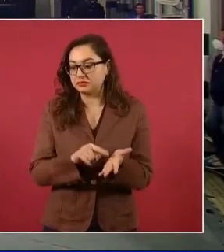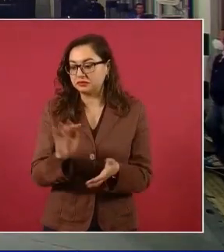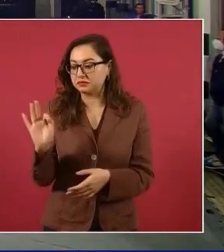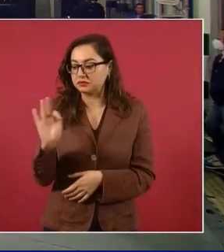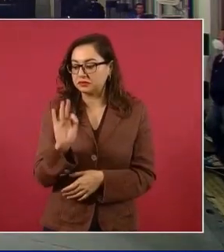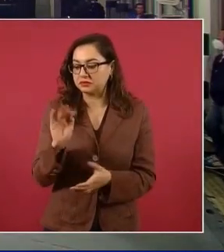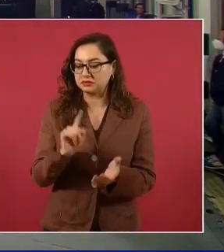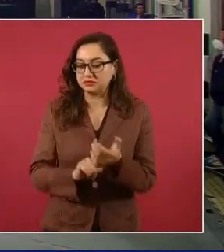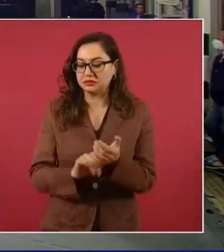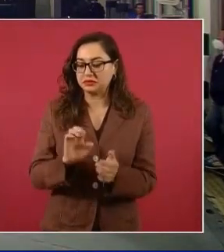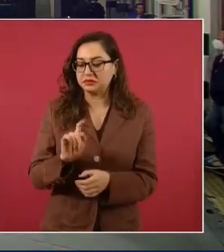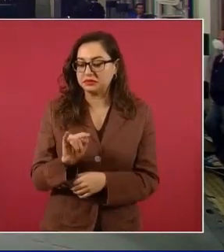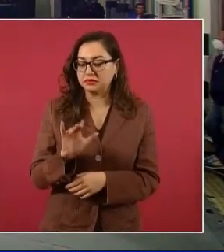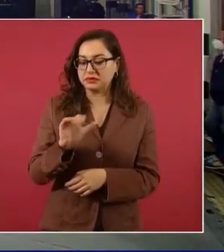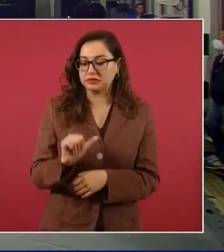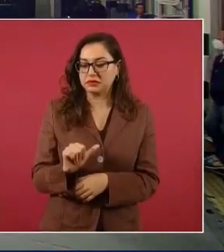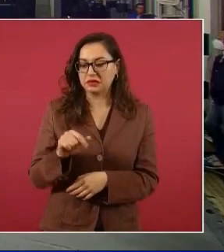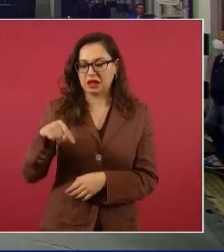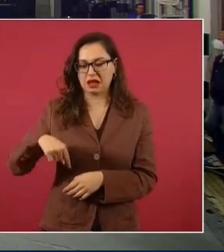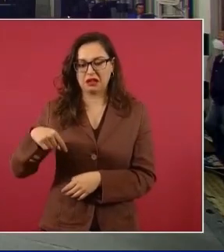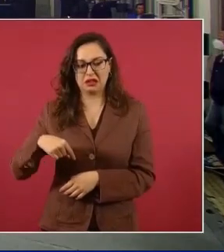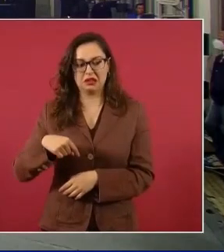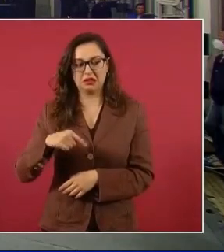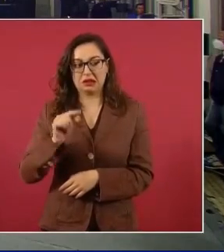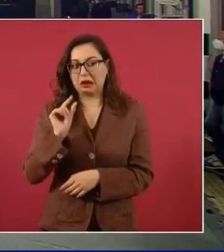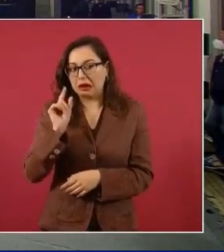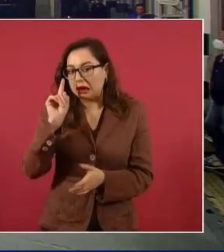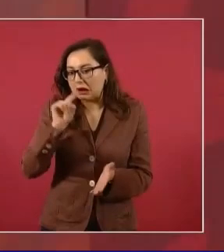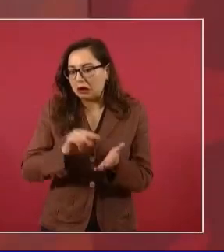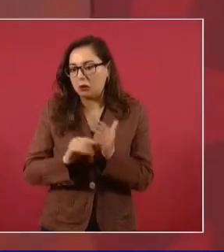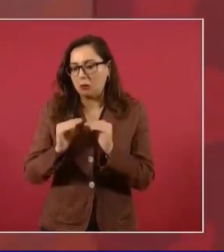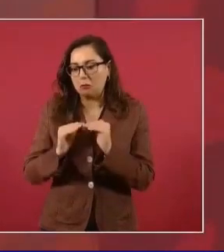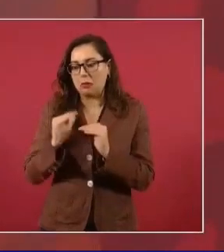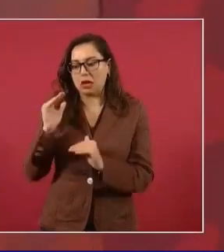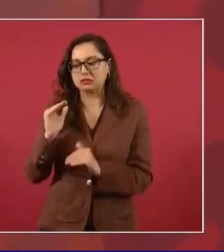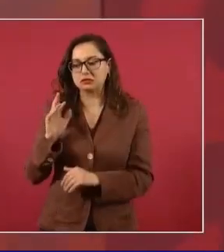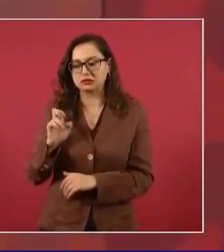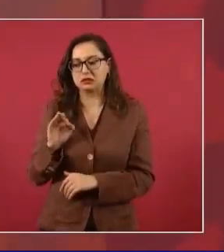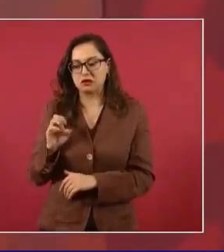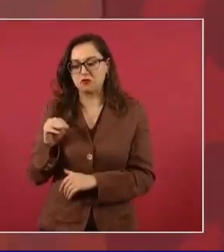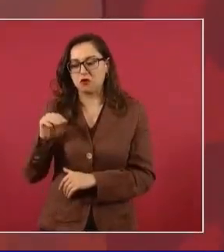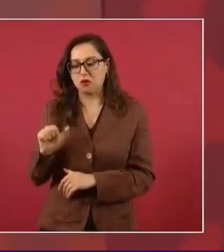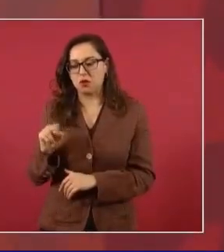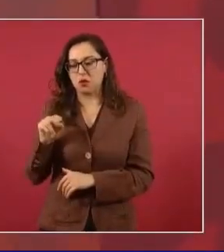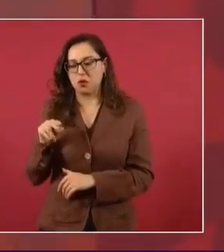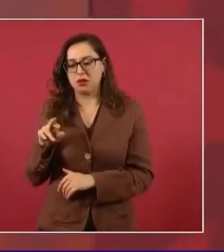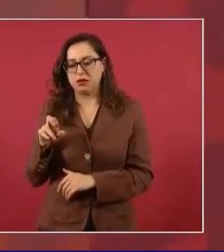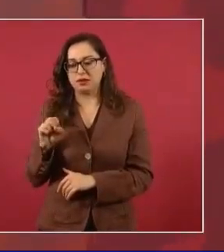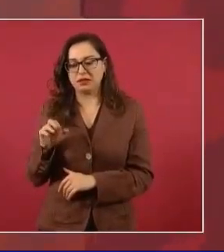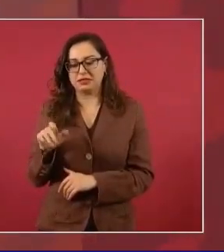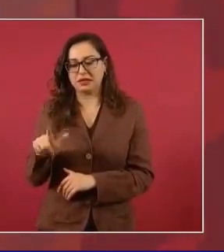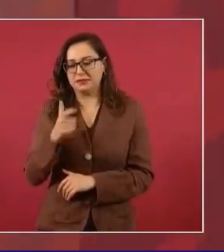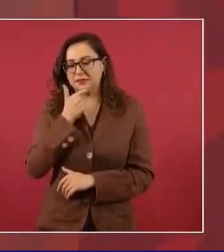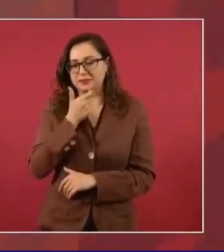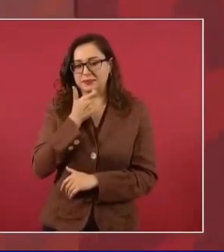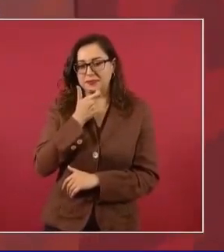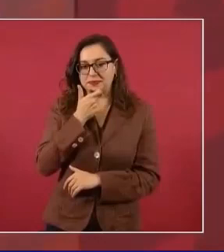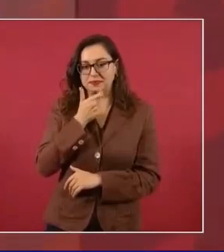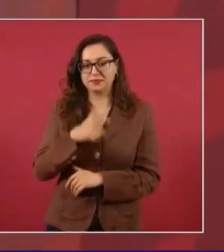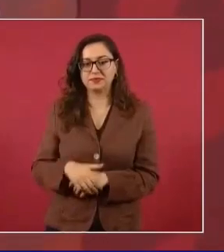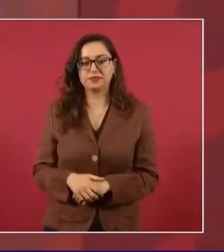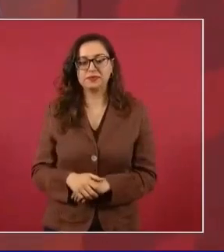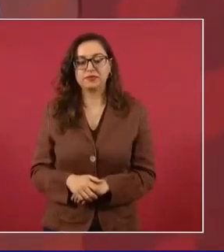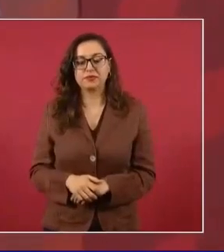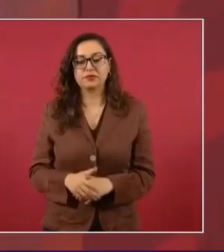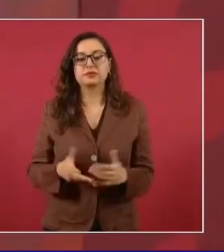ético, el Reforma o el Universal. Presidente, ¿y con todos estos hallazgos